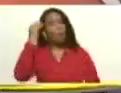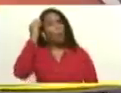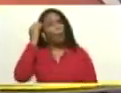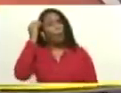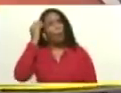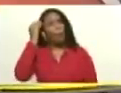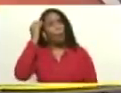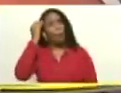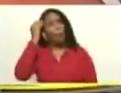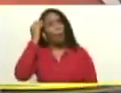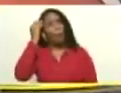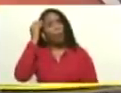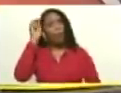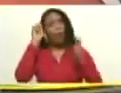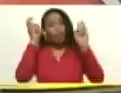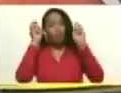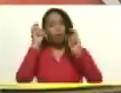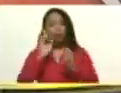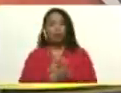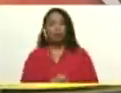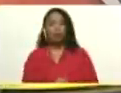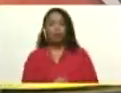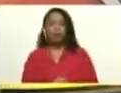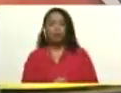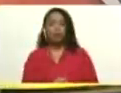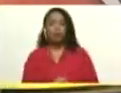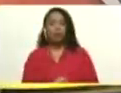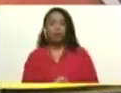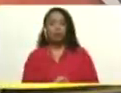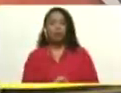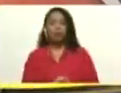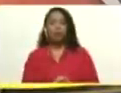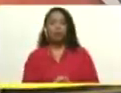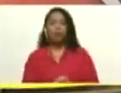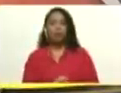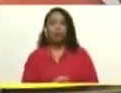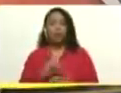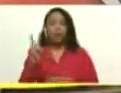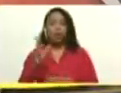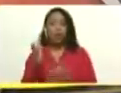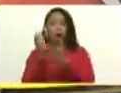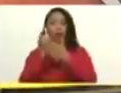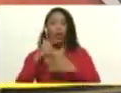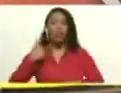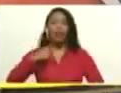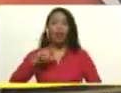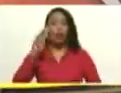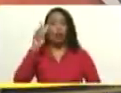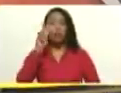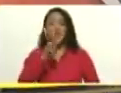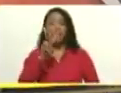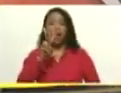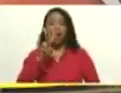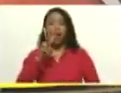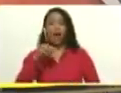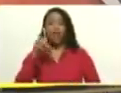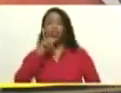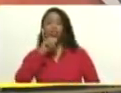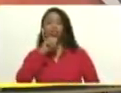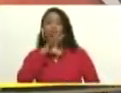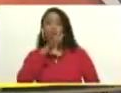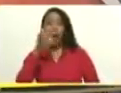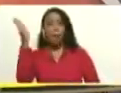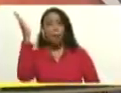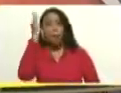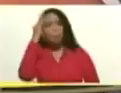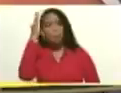llenar de contenido toda esta periodización histórica que nos ayuda a tener una visión histórica, saber